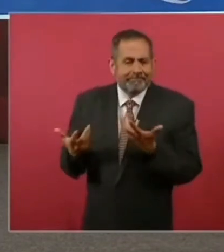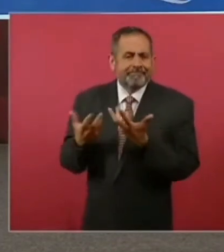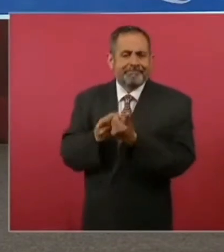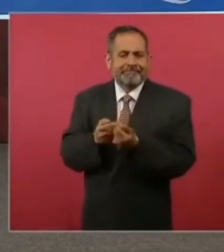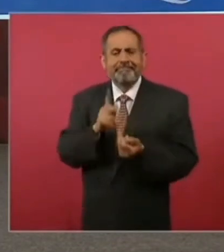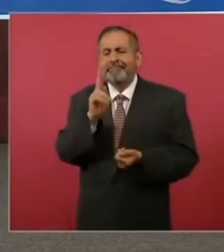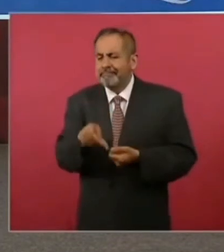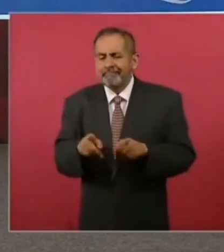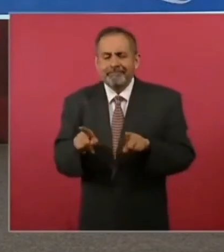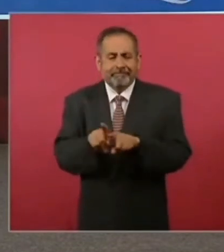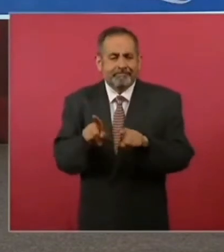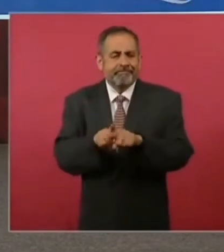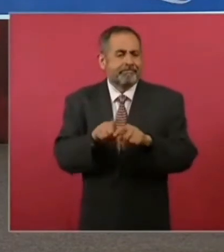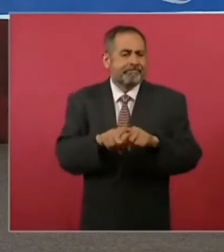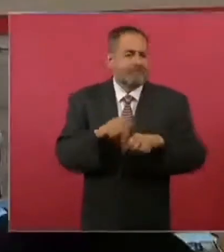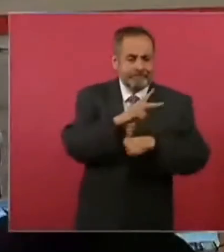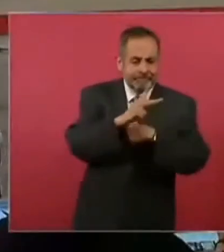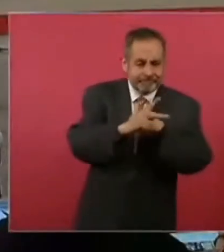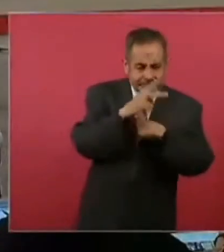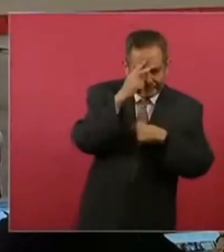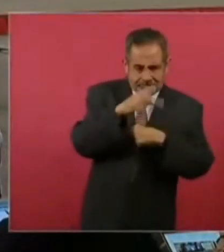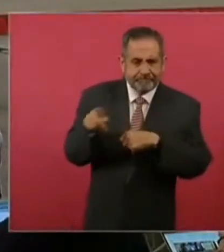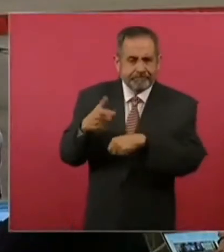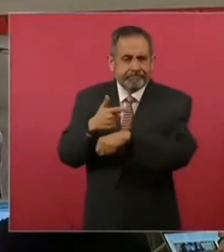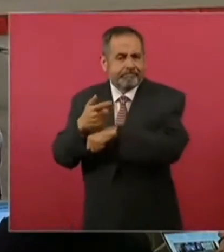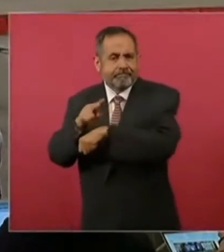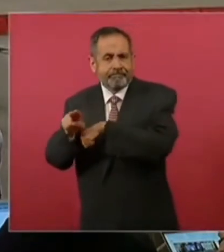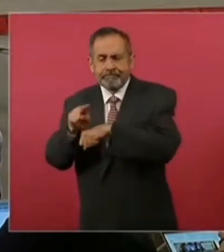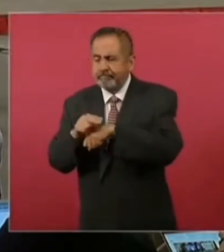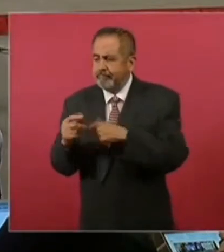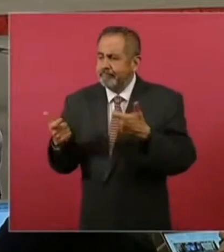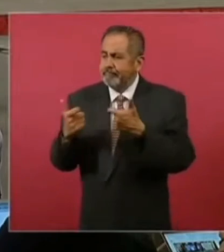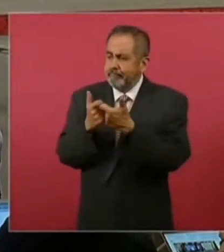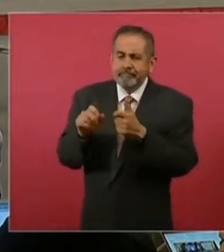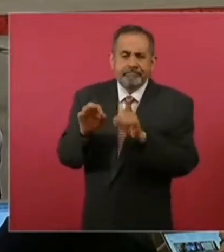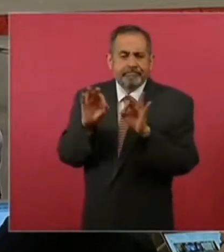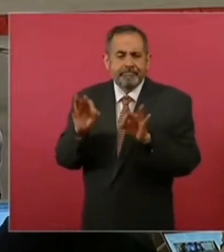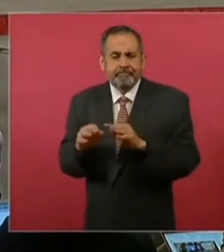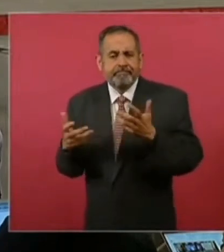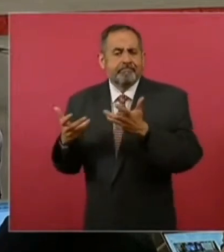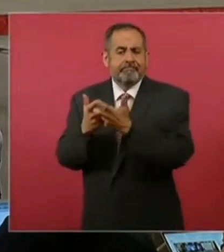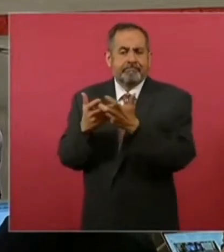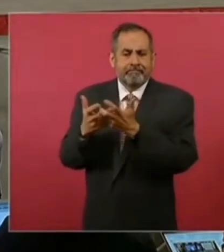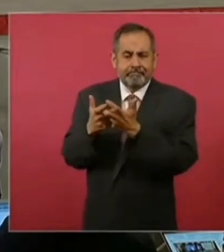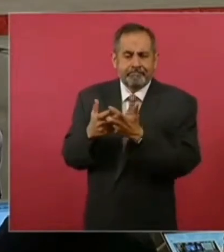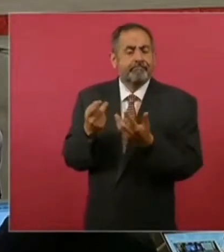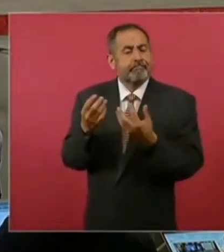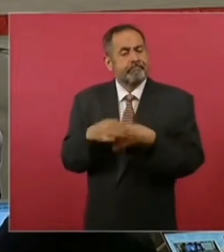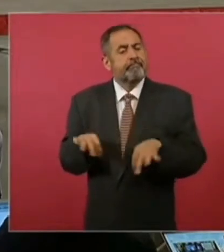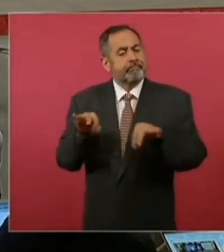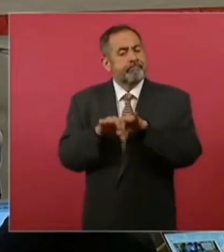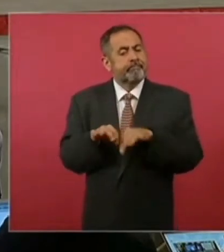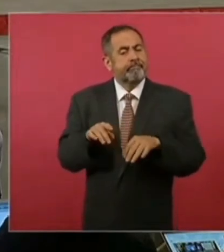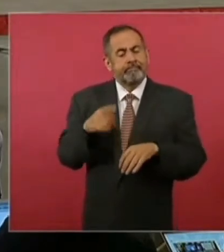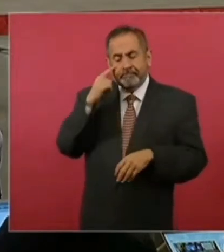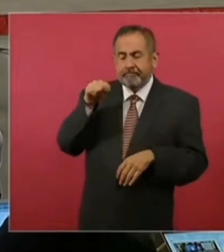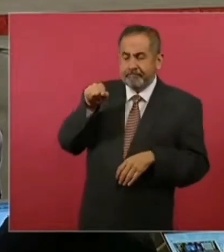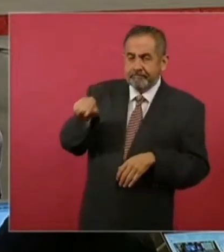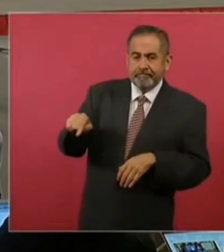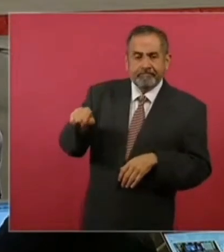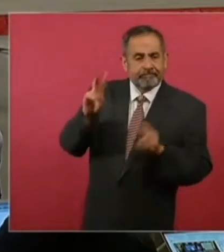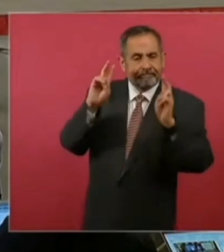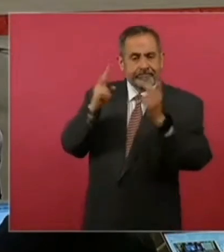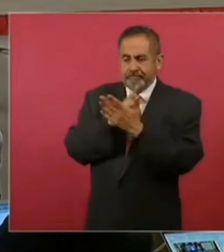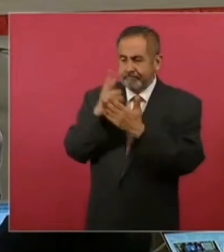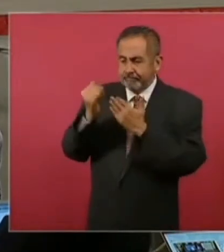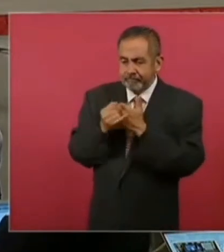recurso económico, alguien le entra con trabajo, alguien con asesoría o con conocimientos. Eso es cooperar, eso es lo que estamos haciendo con Sembrando Vida y